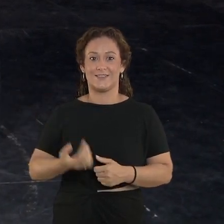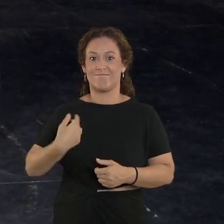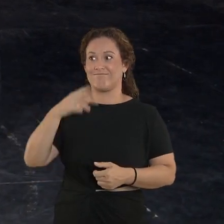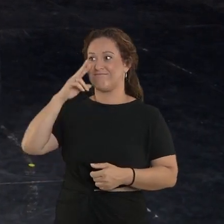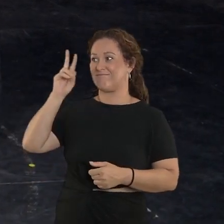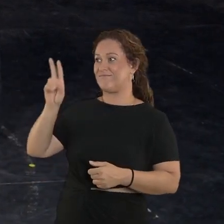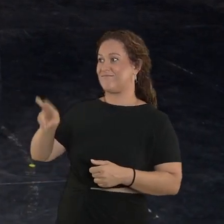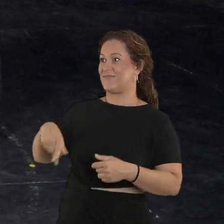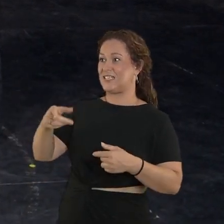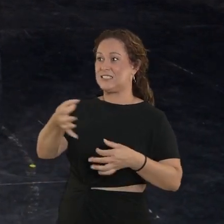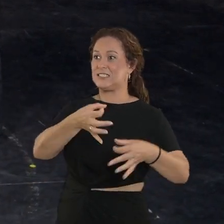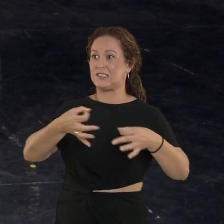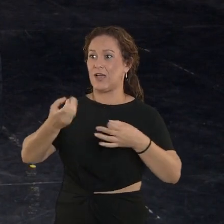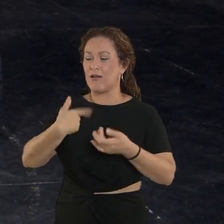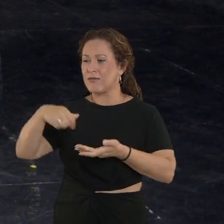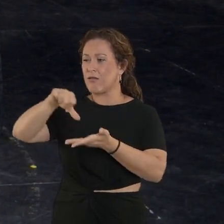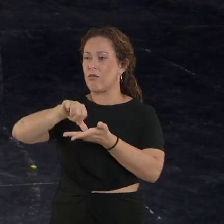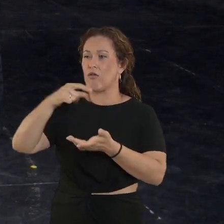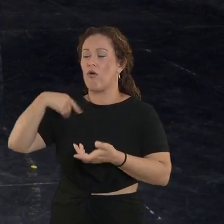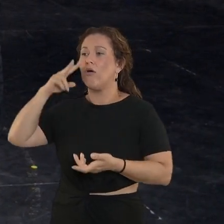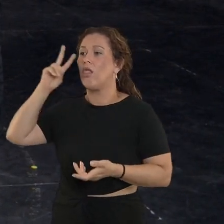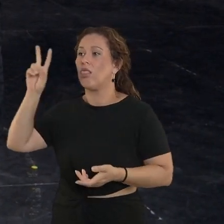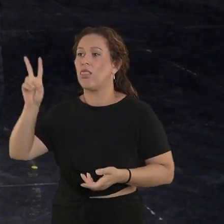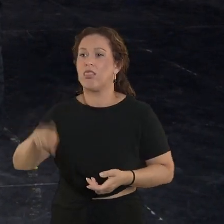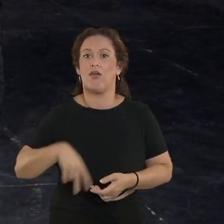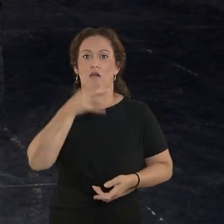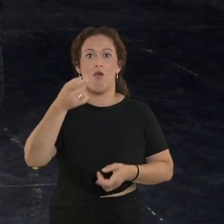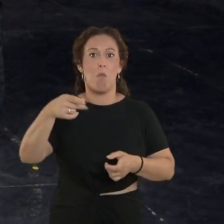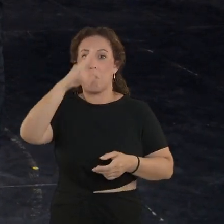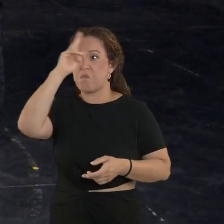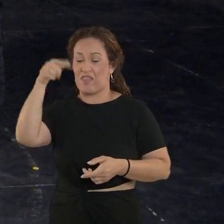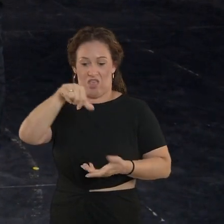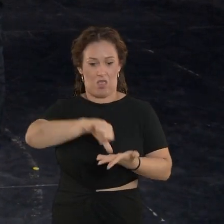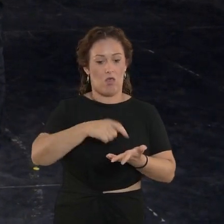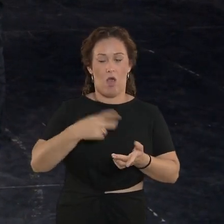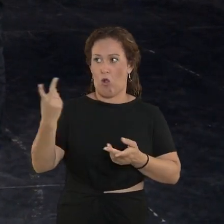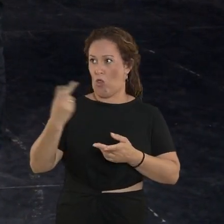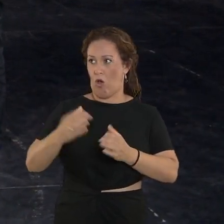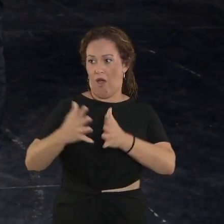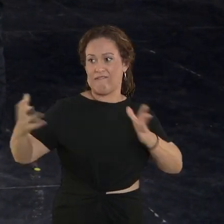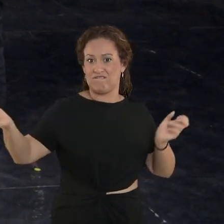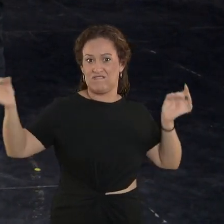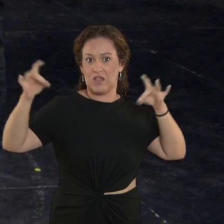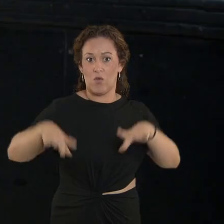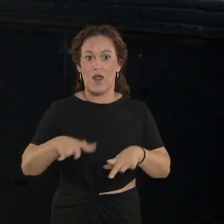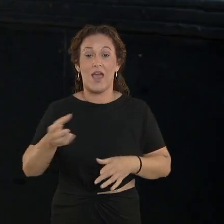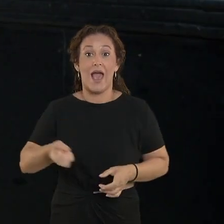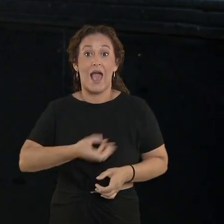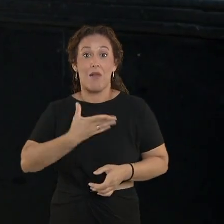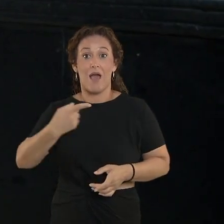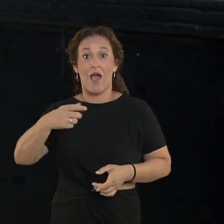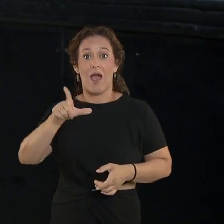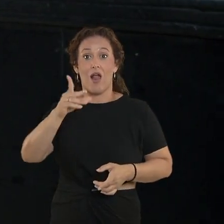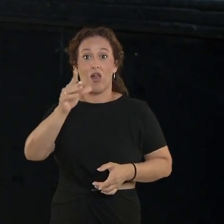No reconozco esta isla, esta ciudad es tan grande como el Madrid que me dio sepultura. El alma de Galdós es un